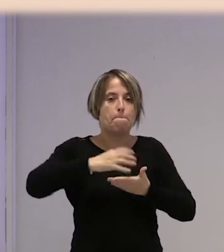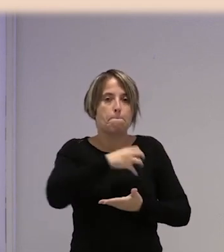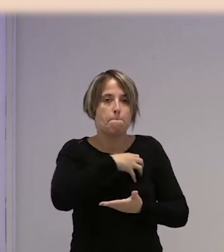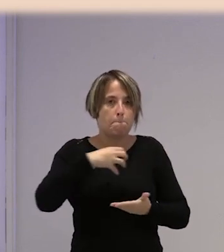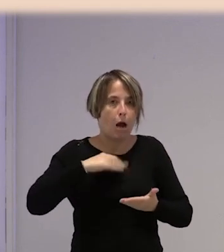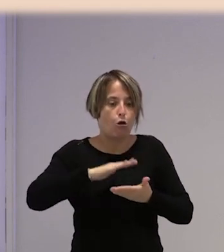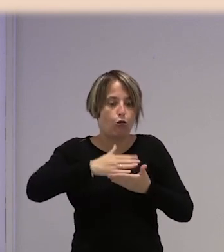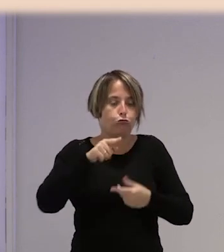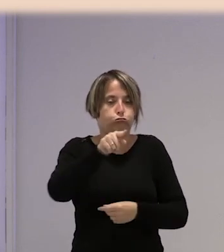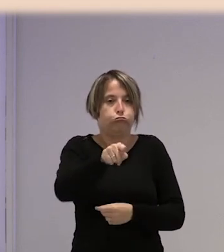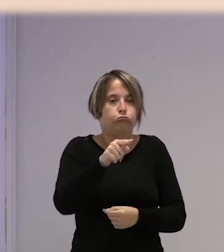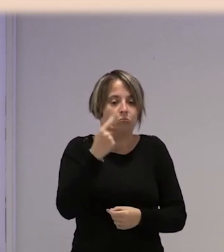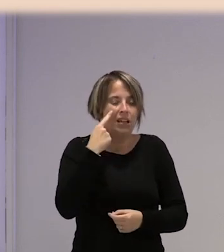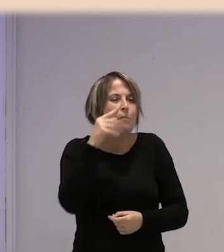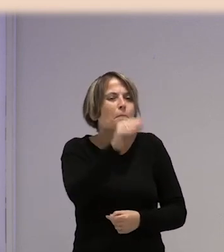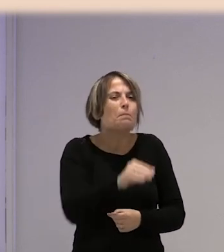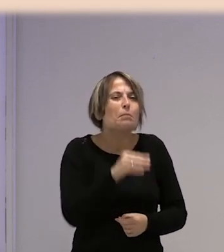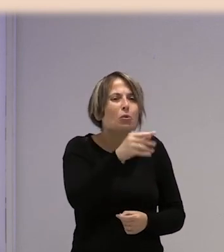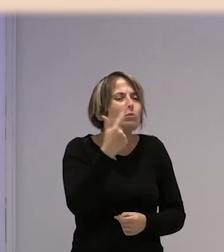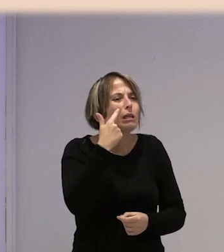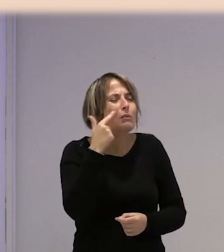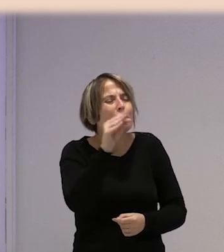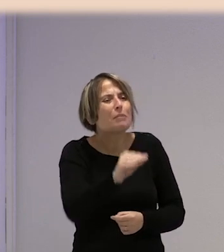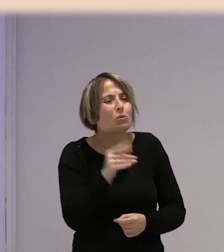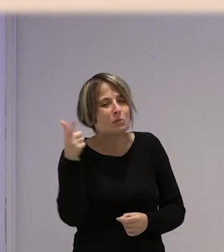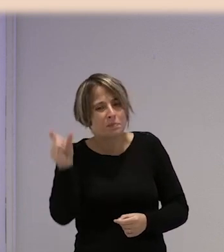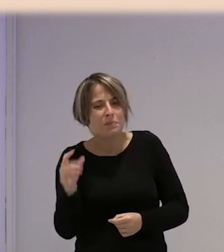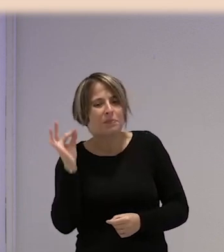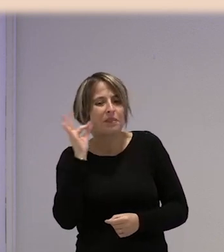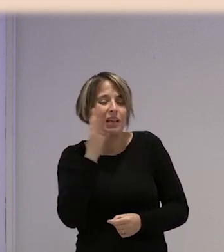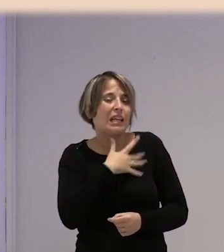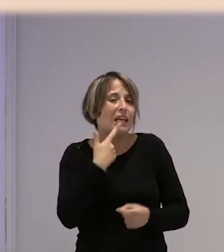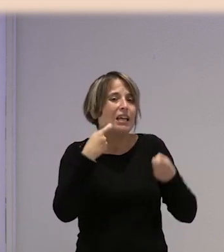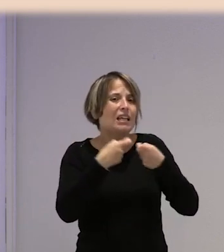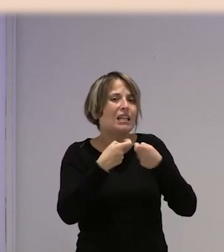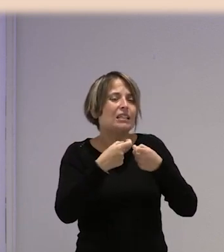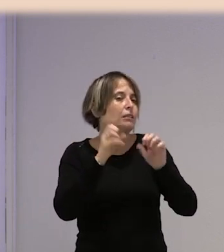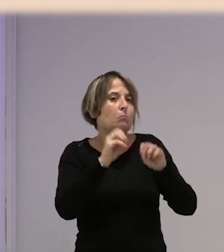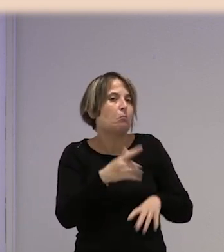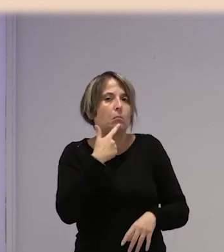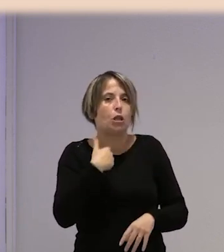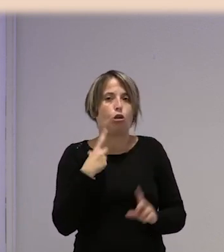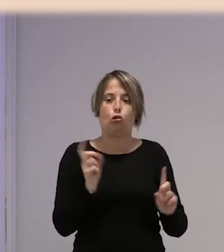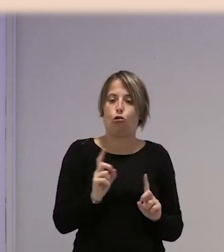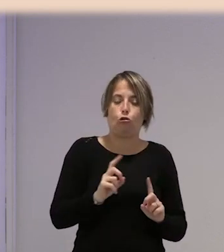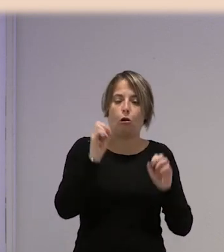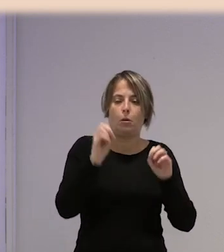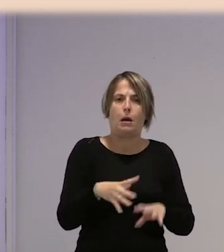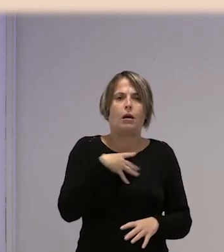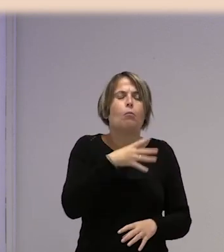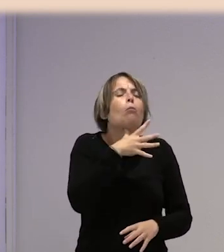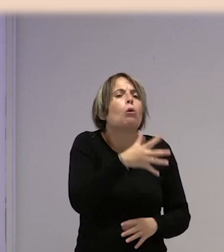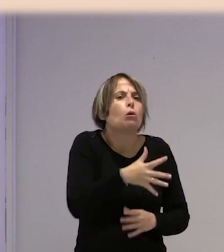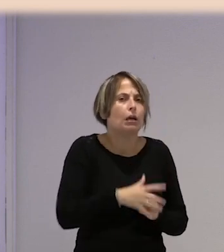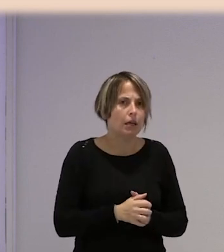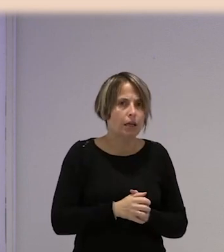Rocío. Y pregunté a un funcionario allí, digo, mira, esta mujer quiere darle de baja el seguro. Y me dijo que no, que no podía darle de baja. Digo, ¿por qué?